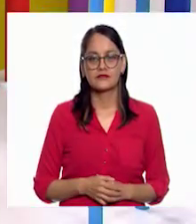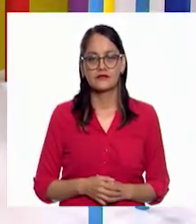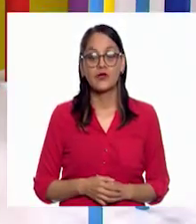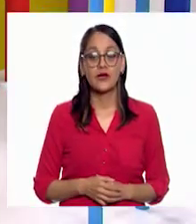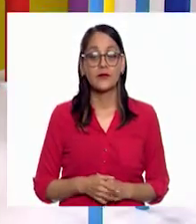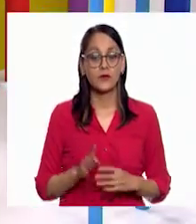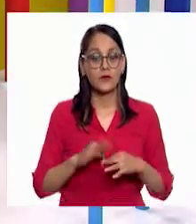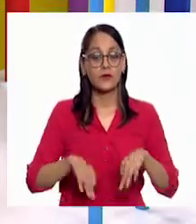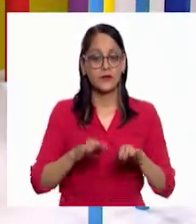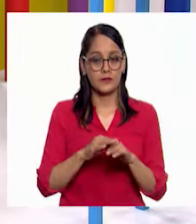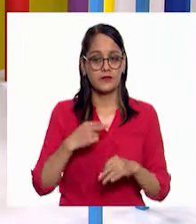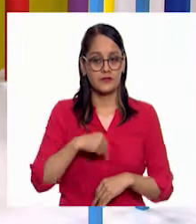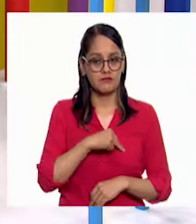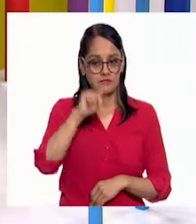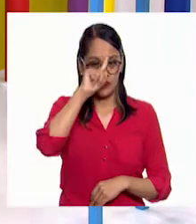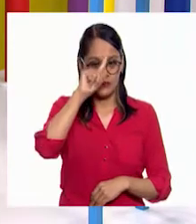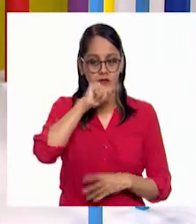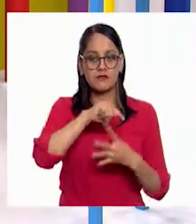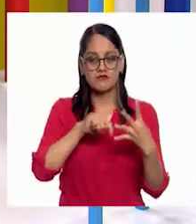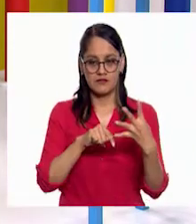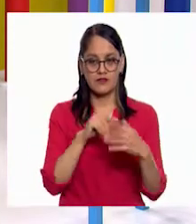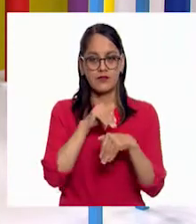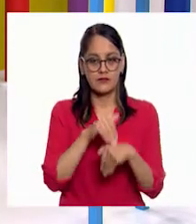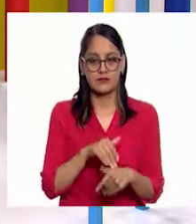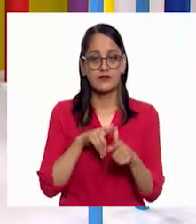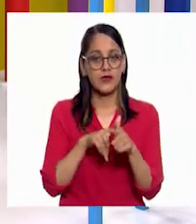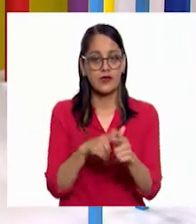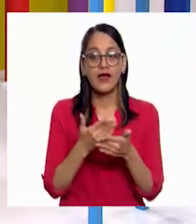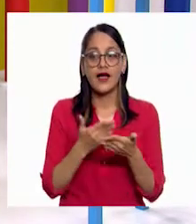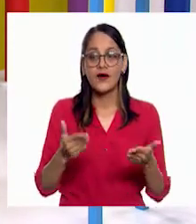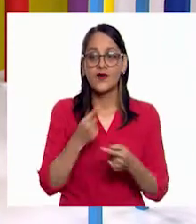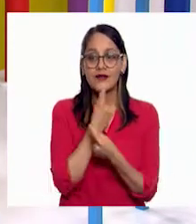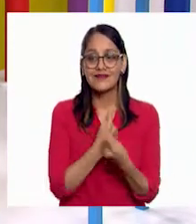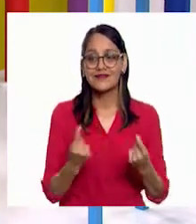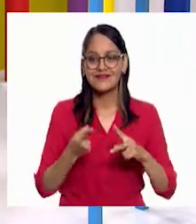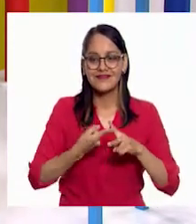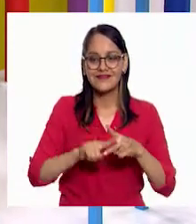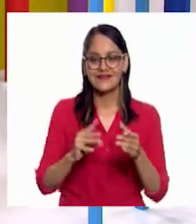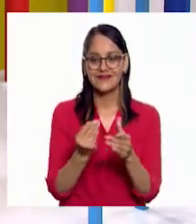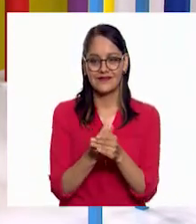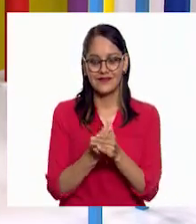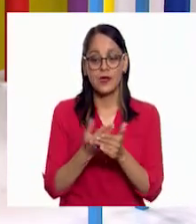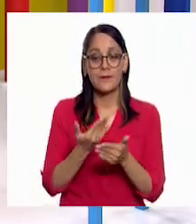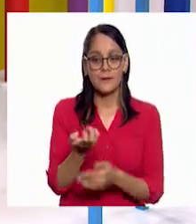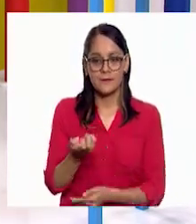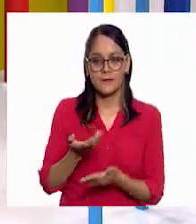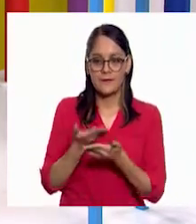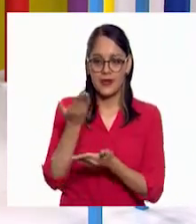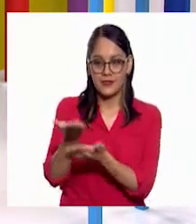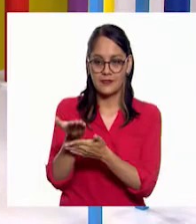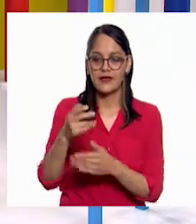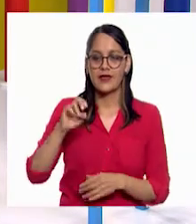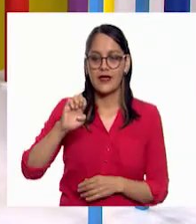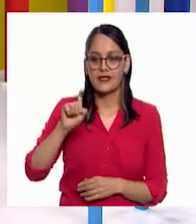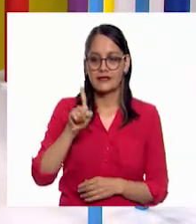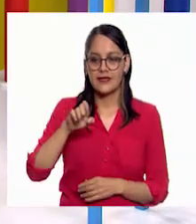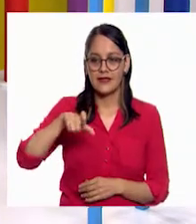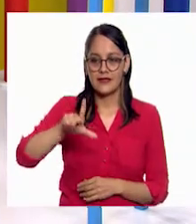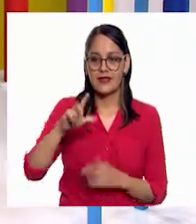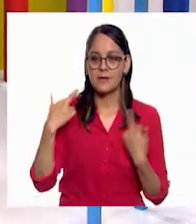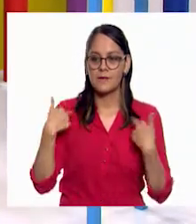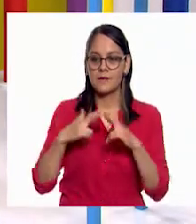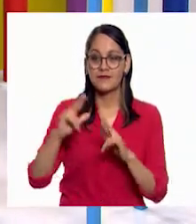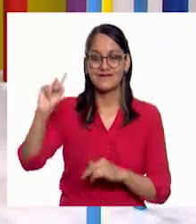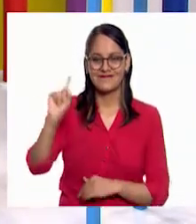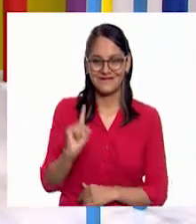¡Muy importante seguir estas recomendaciones, niñas y niños! Vamos a dar inicio a nuestra clase y para eso vamos a pedirle al maestro Ezequiel que entre a nuestro salón de